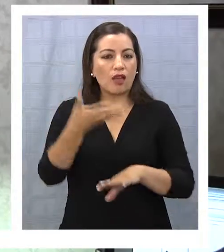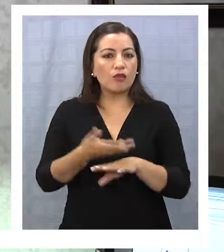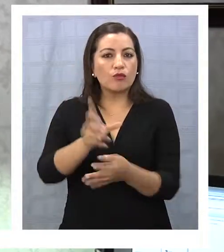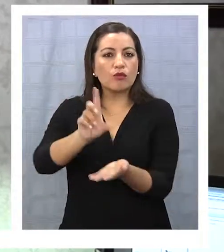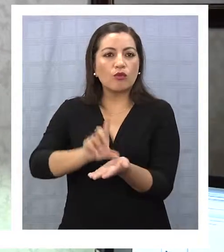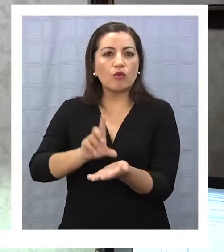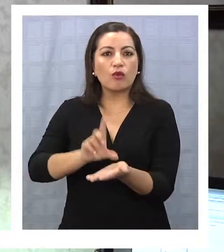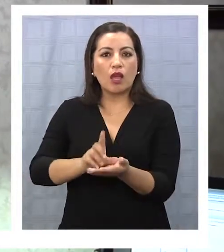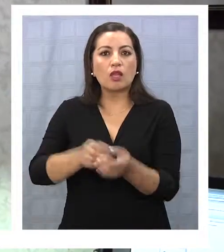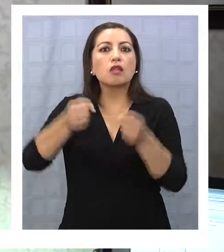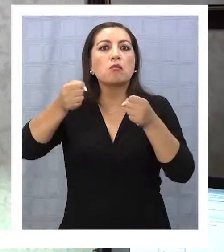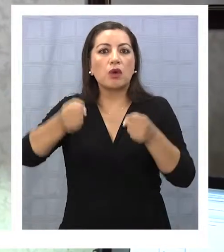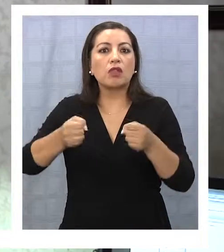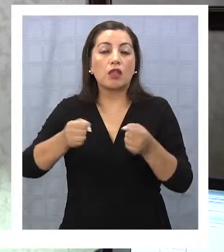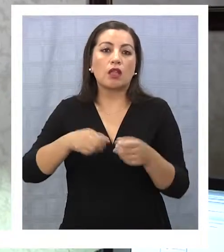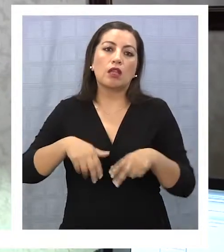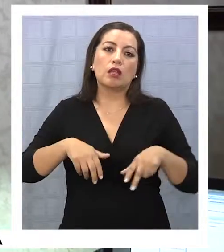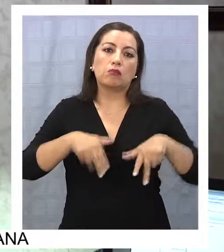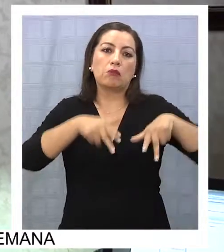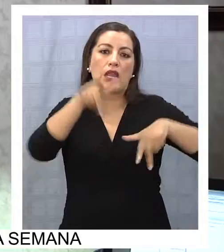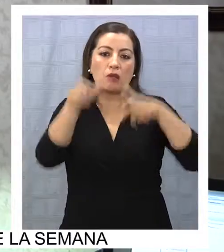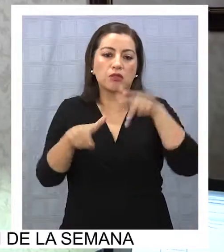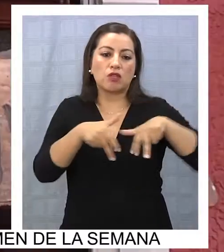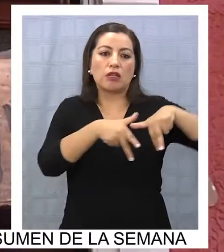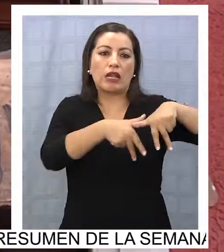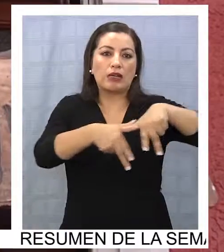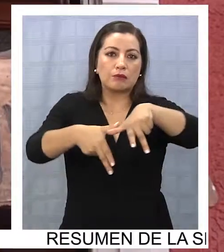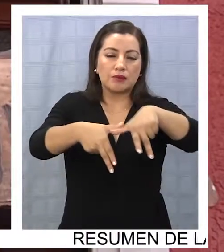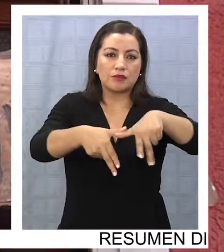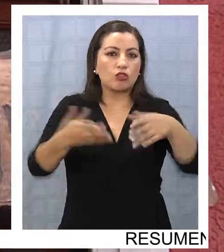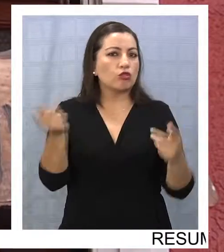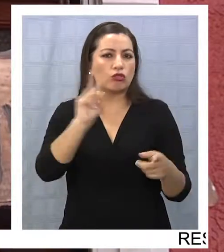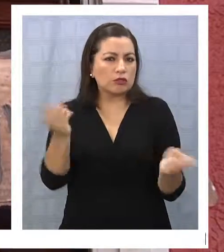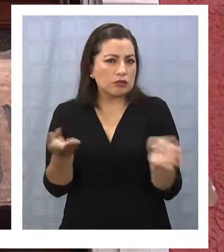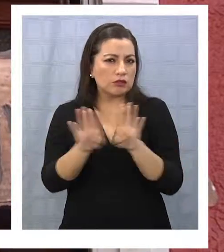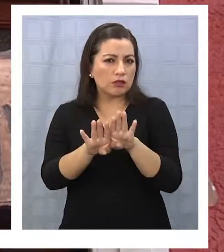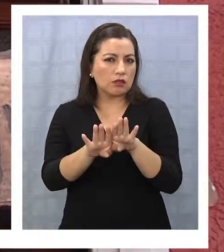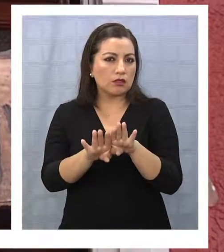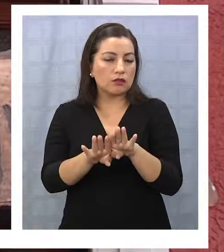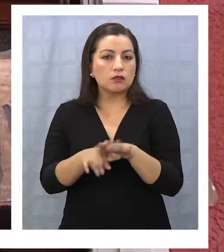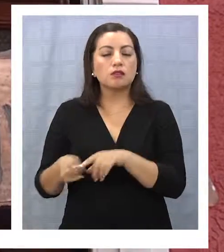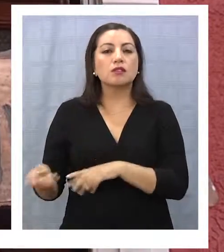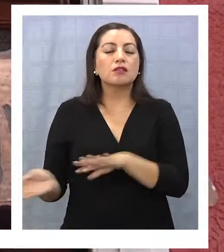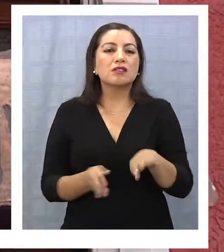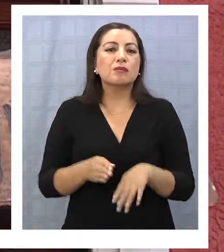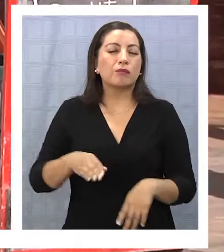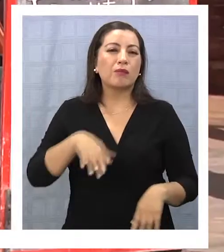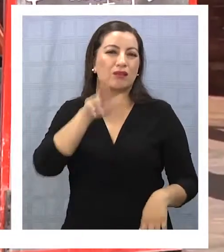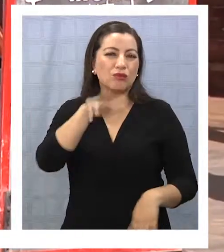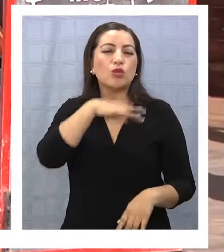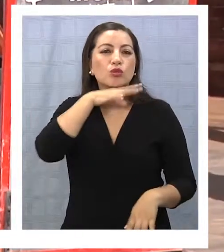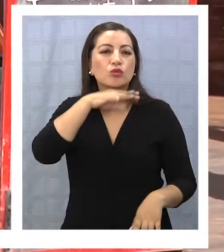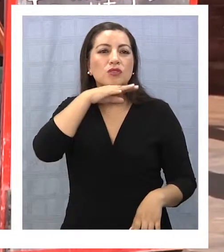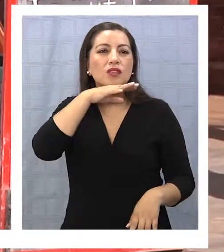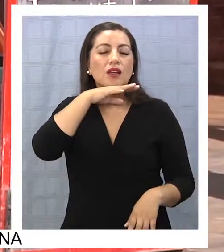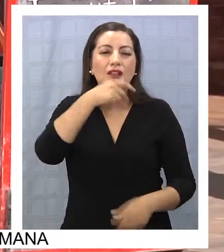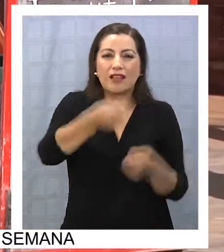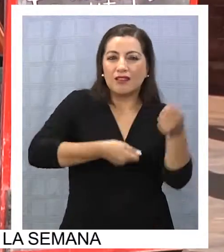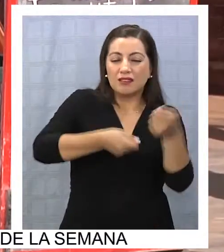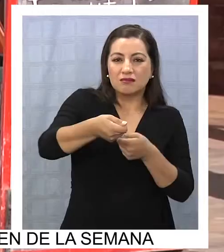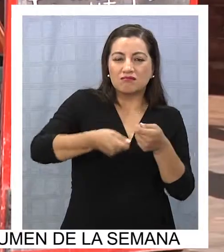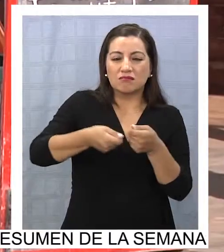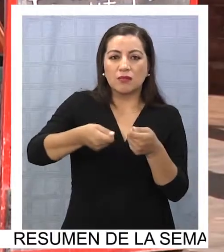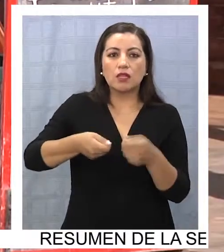de que permite el tránsito a las personas, no las cierran. Para poder utilizar las veredas como una extensión de los locales comerciales,